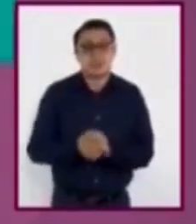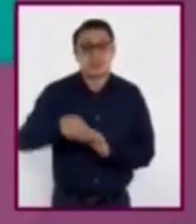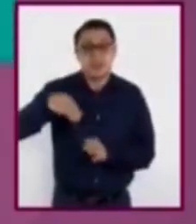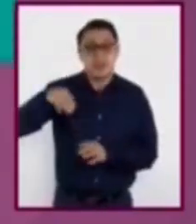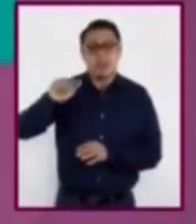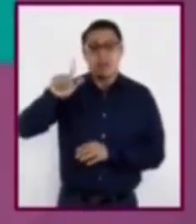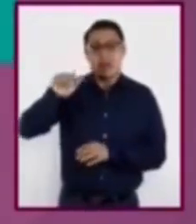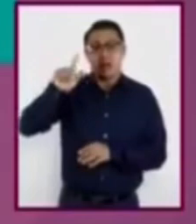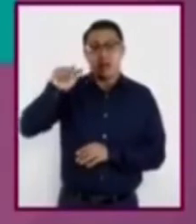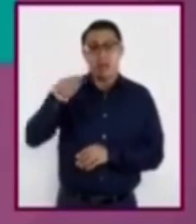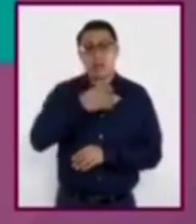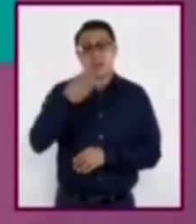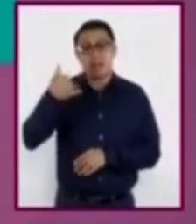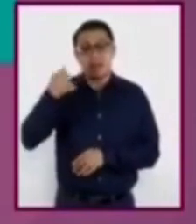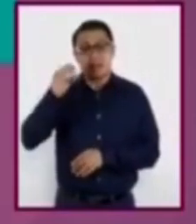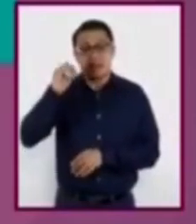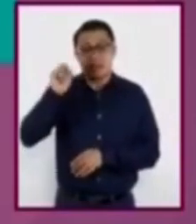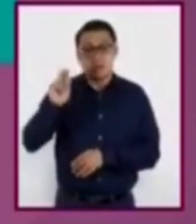Malala Yosafzai.